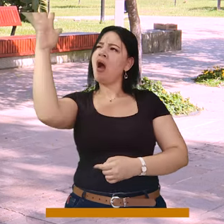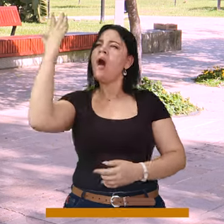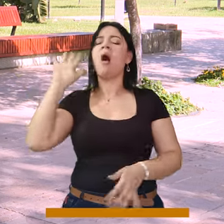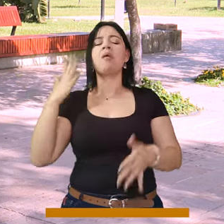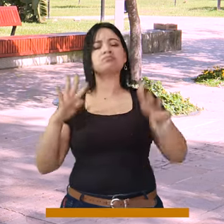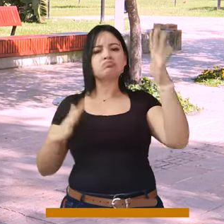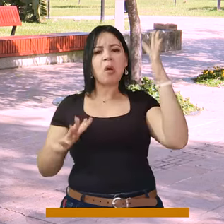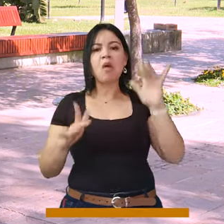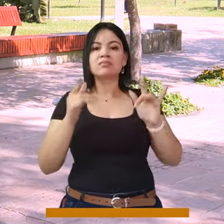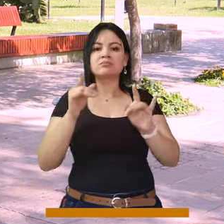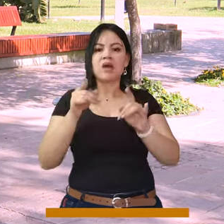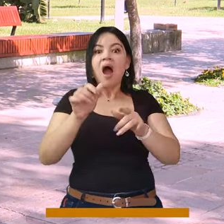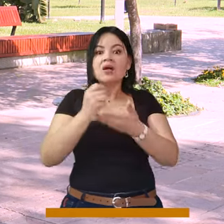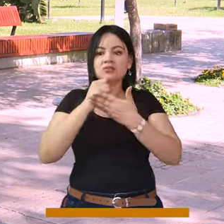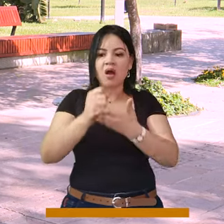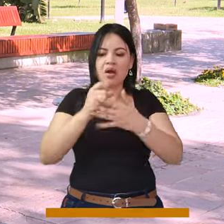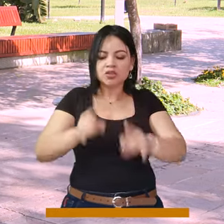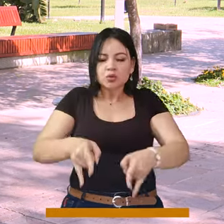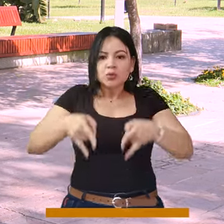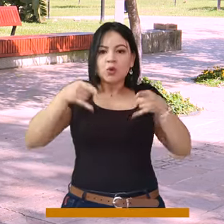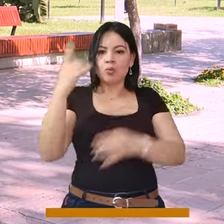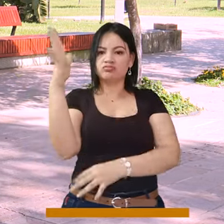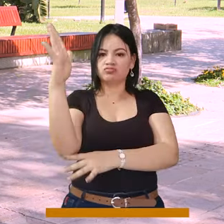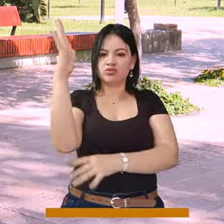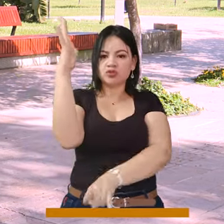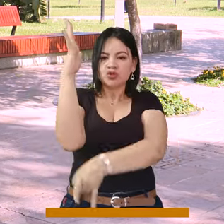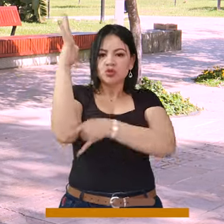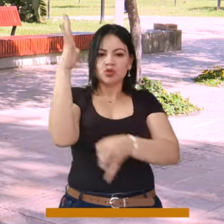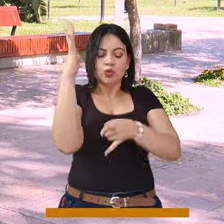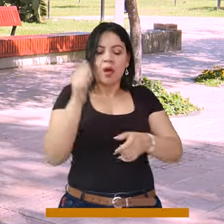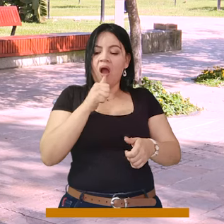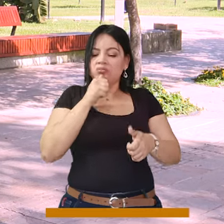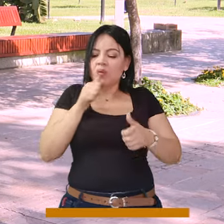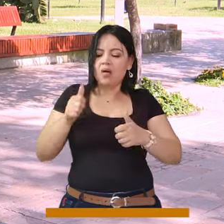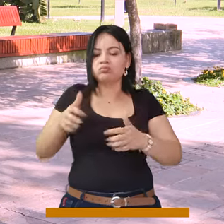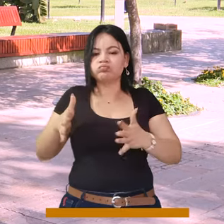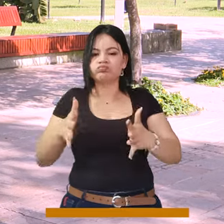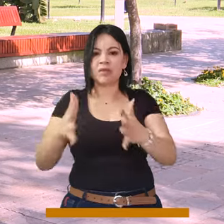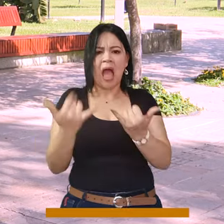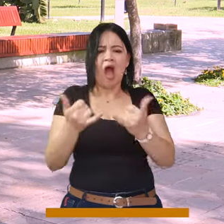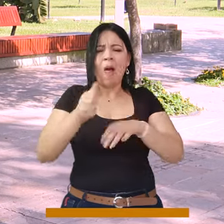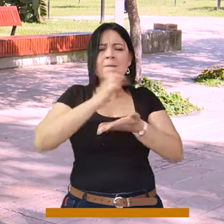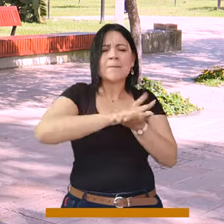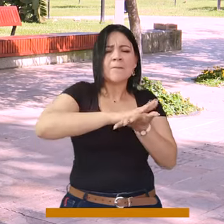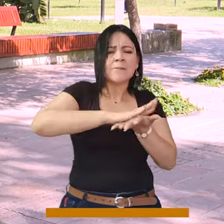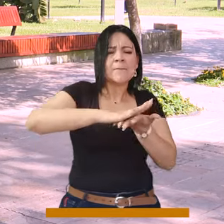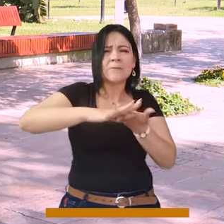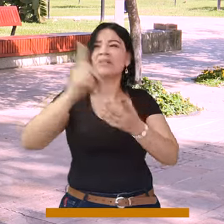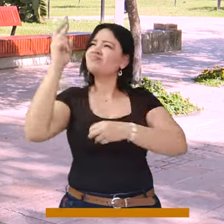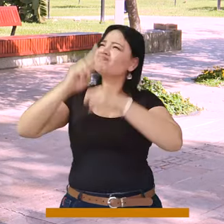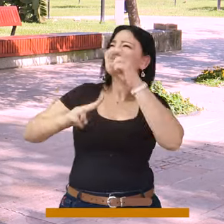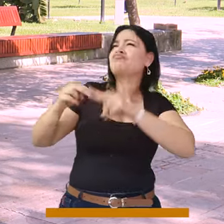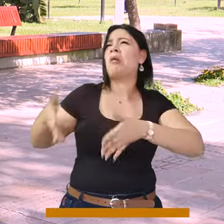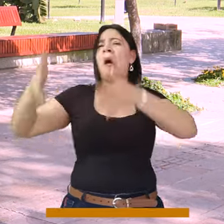verdes que infiltraban el agua y la entregaban al canal muy lentamente. Ahora tenemos mucho pavimento, muchos techos, muchas